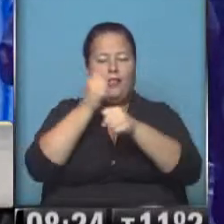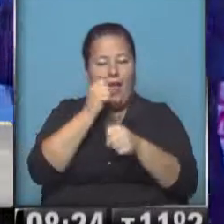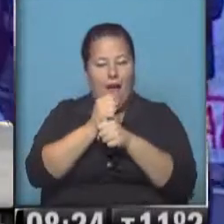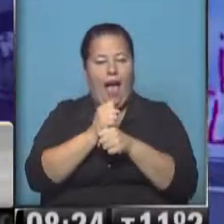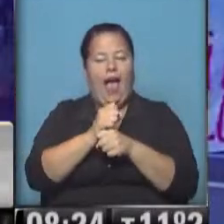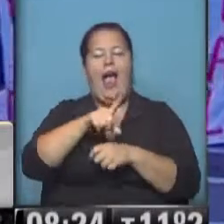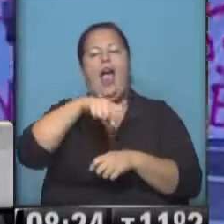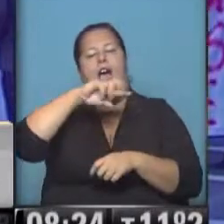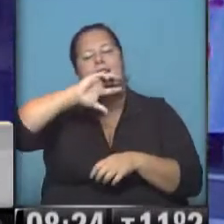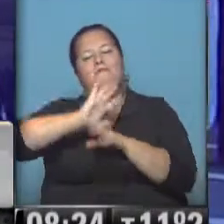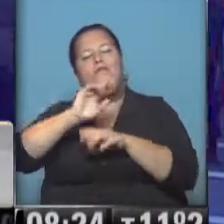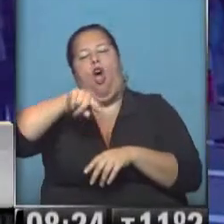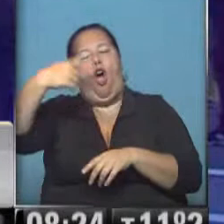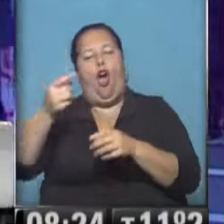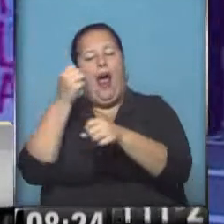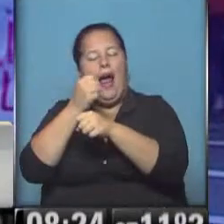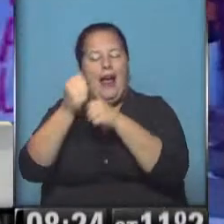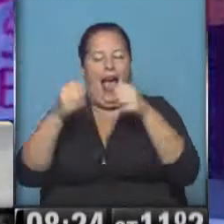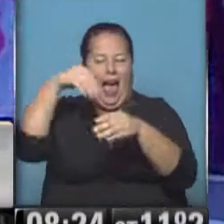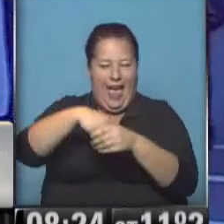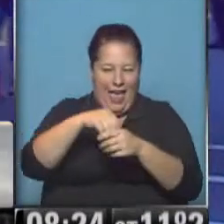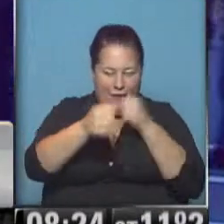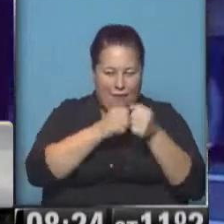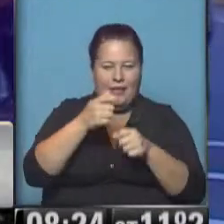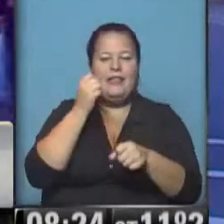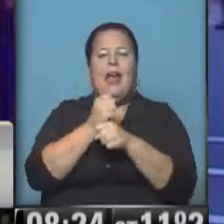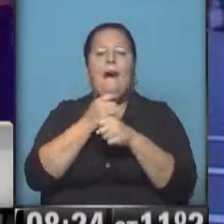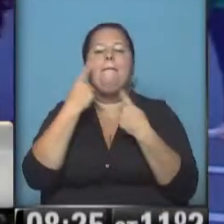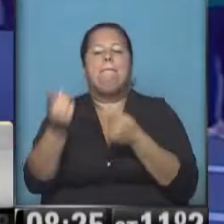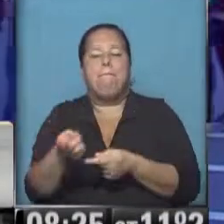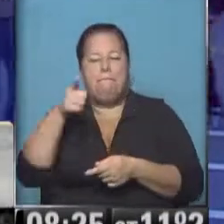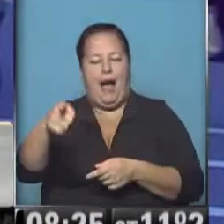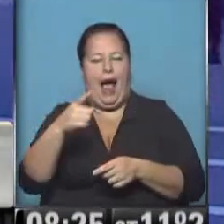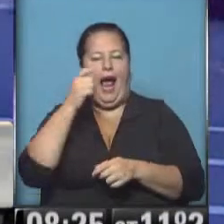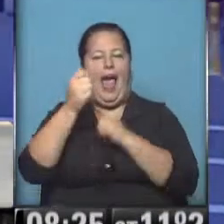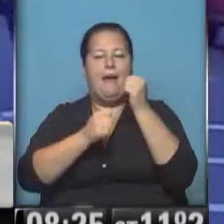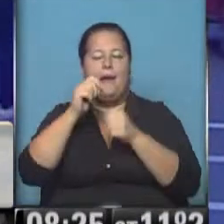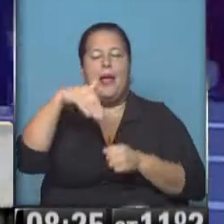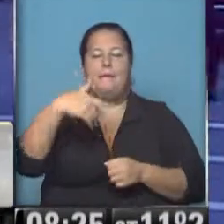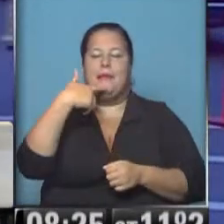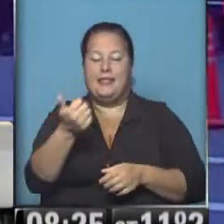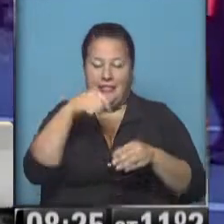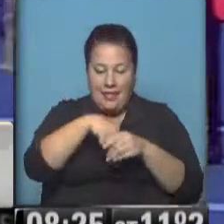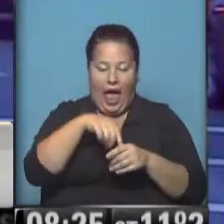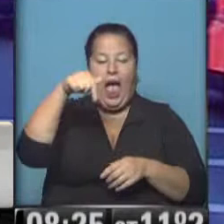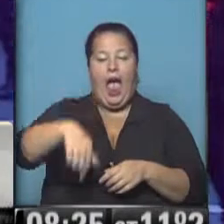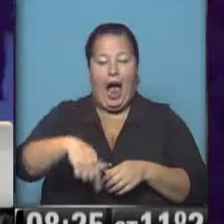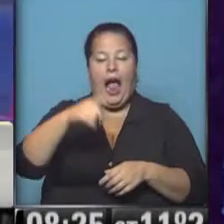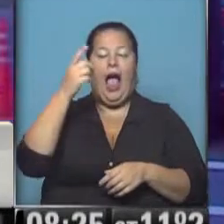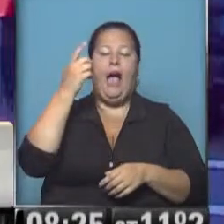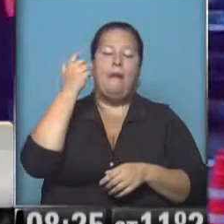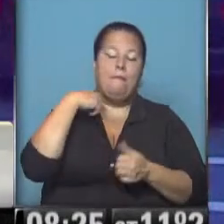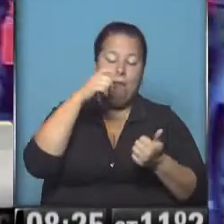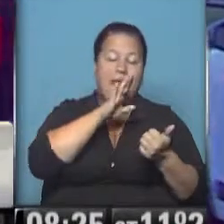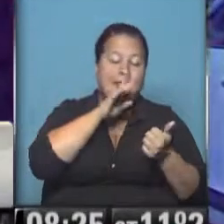tercerizados, como bien adelantaban ustedes, que prestan servicios para esta empresa MSA, aquí tanto en el aeropuerto